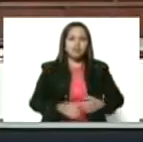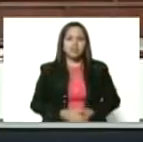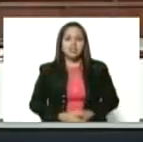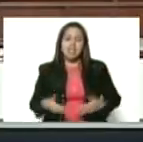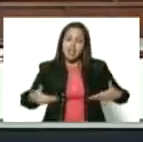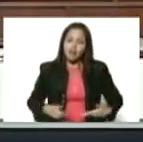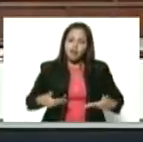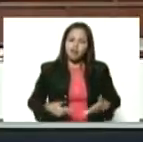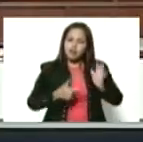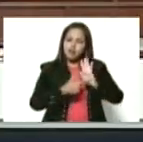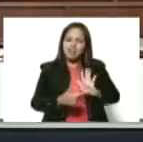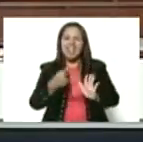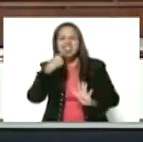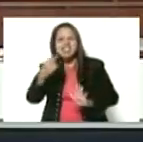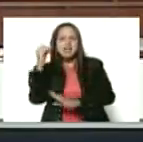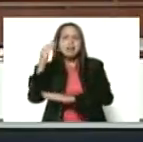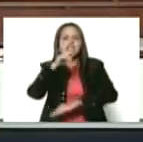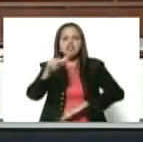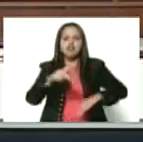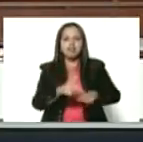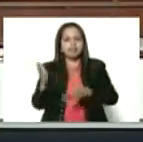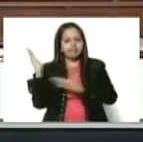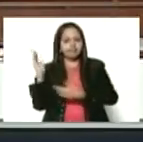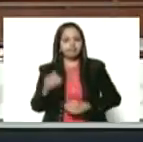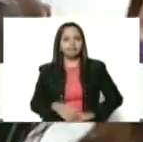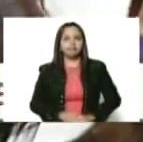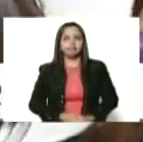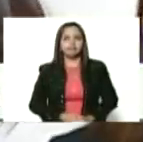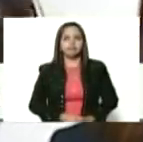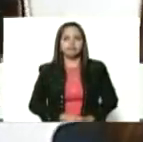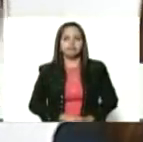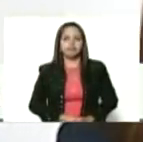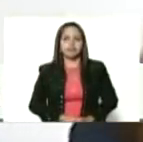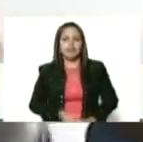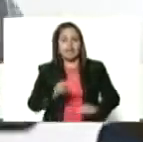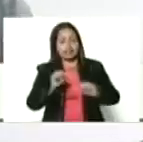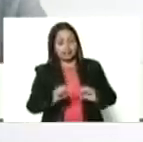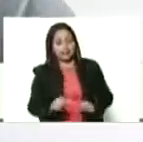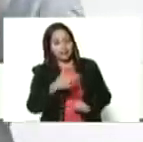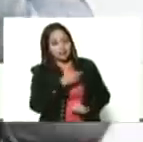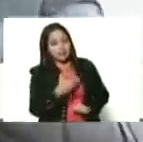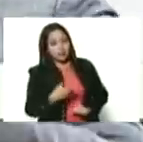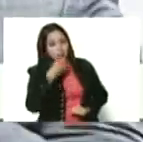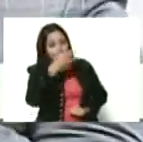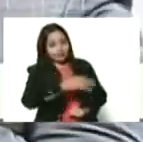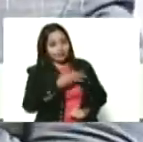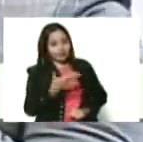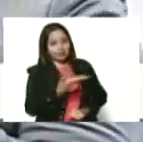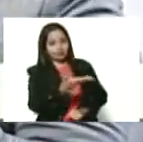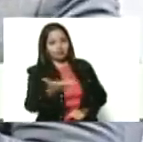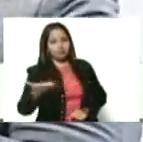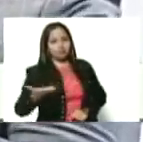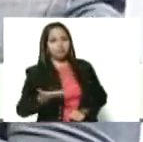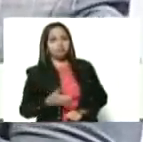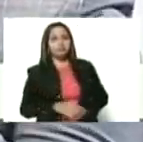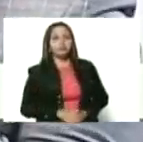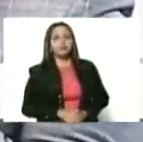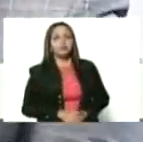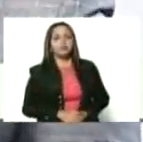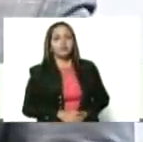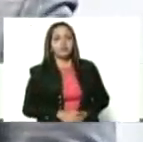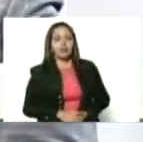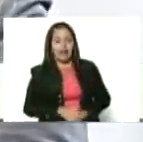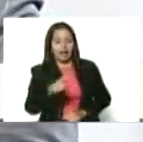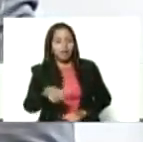presentes. ¿Qué dice la Asamblea Nacional, Asia? Sí, bueno, presidente, muy buenas tardes a todos y a todas. Y estas mujeres